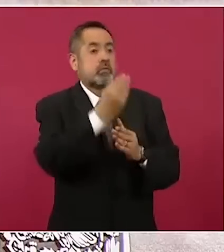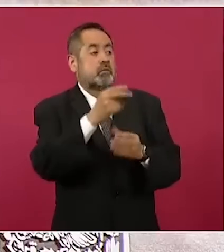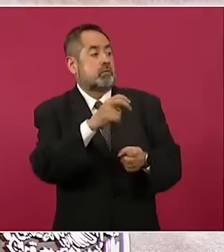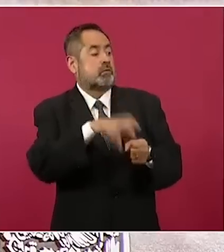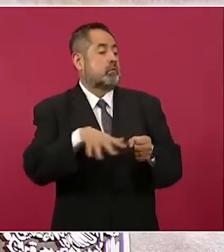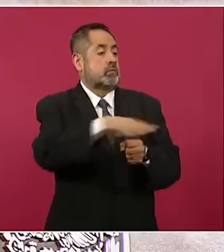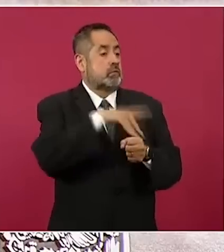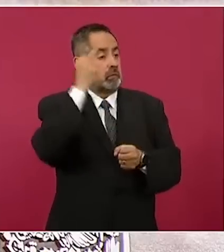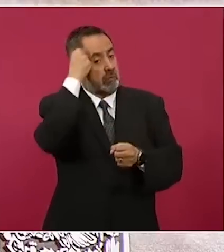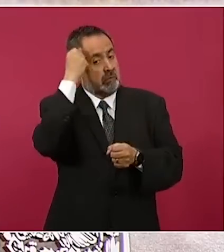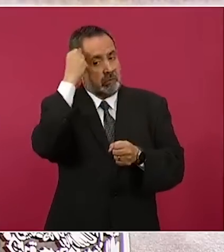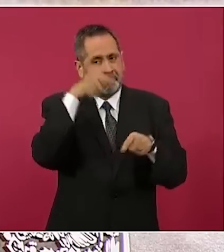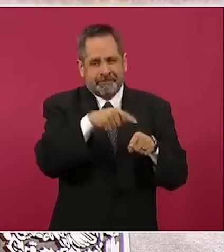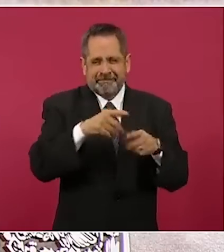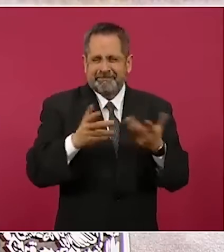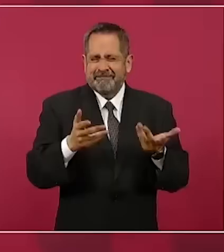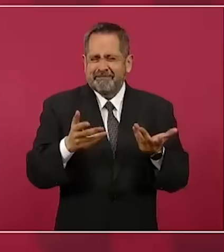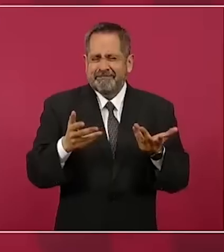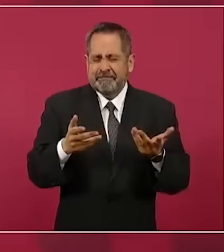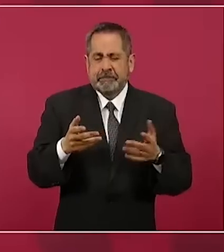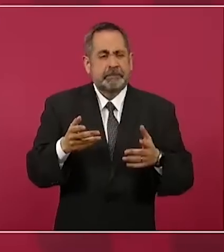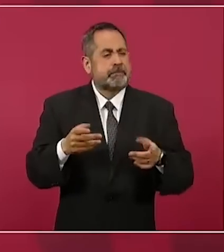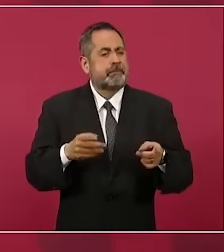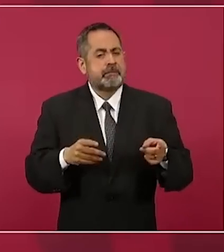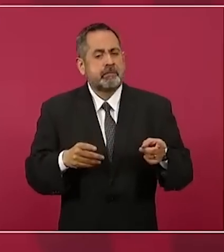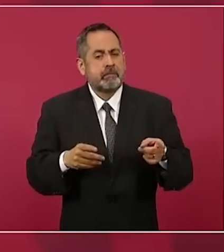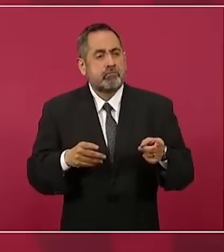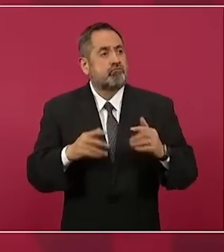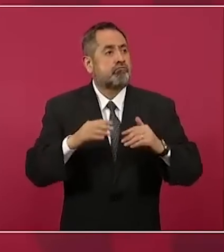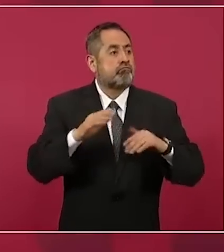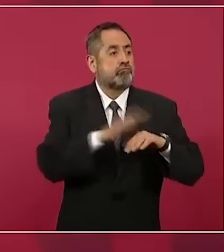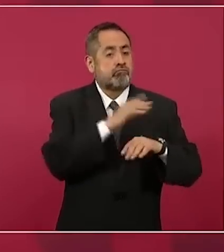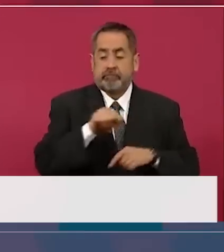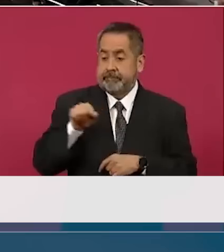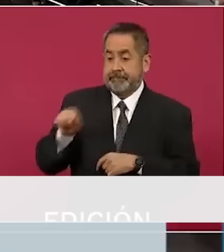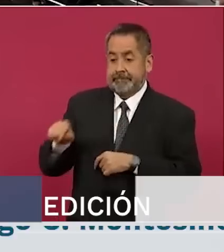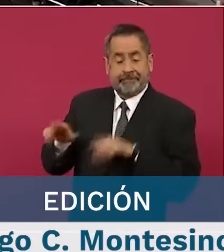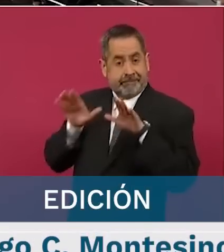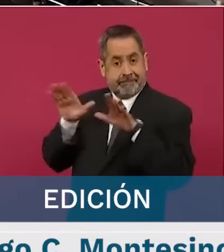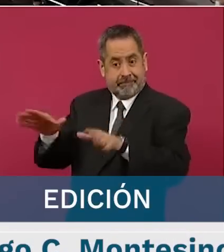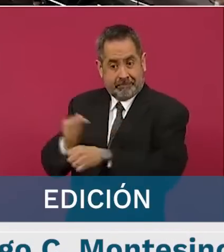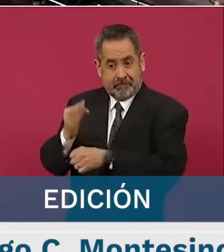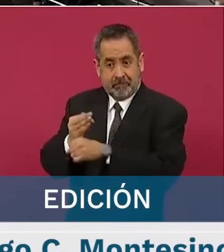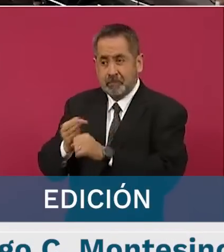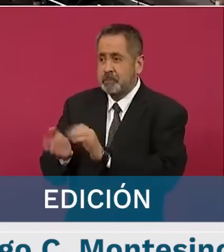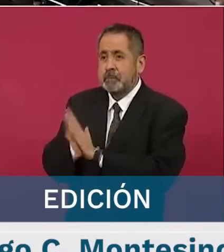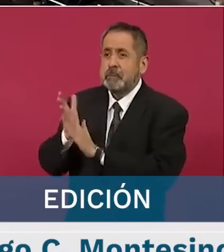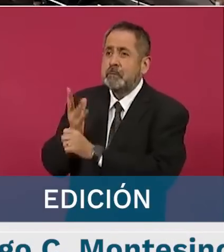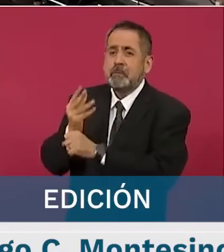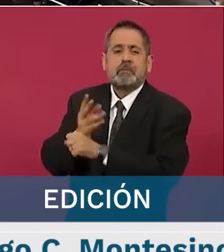llevar a cabo un desarrollo inmobiliario como Santa Fe.